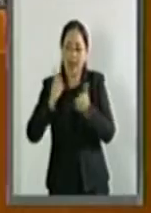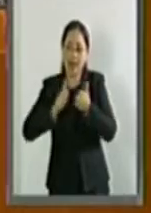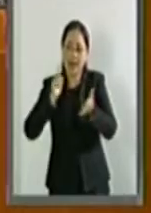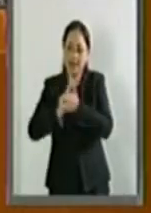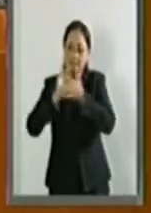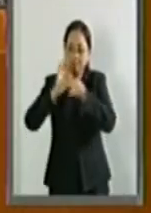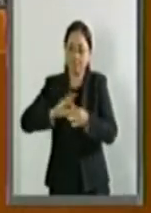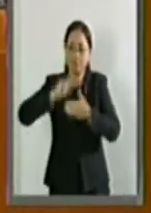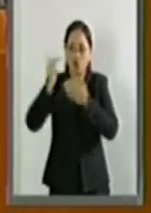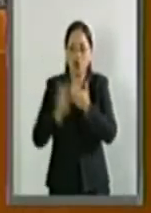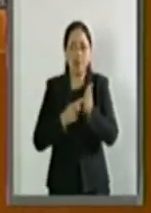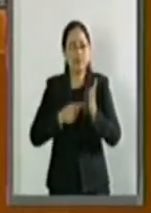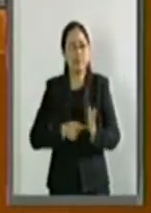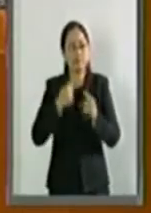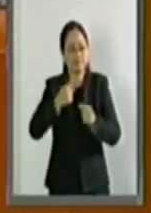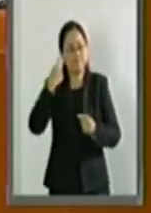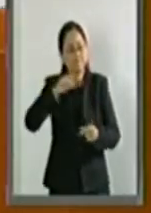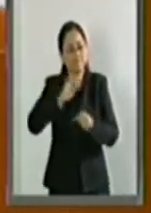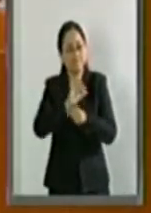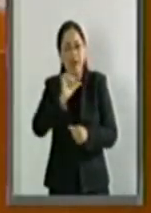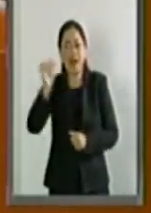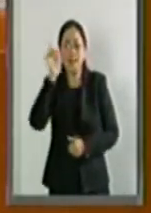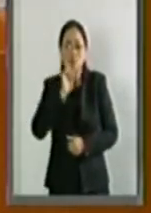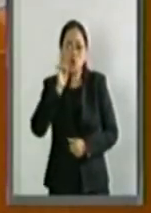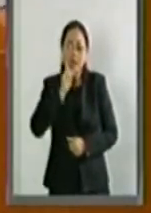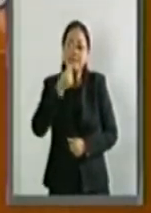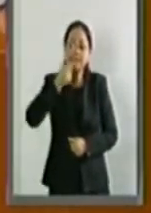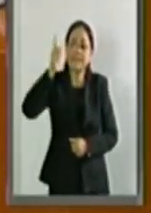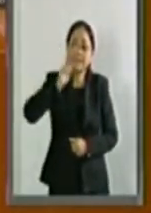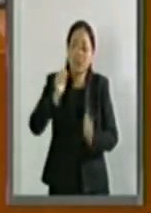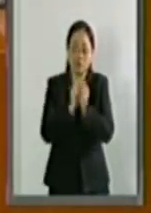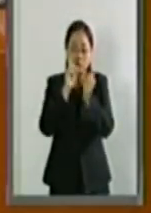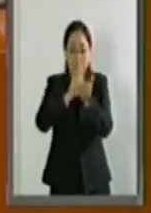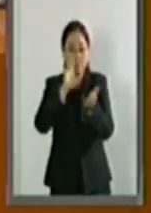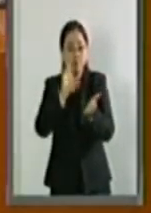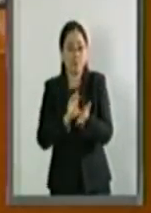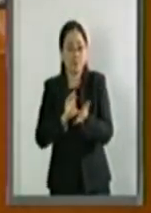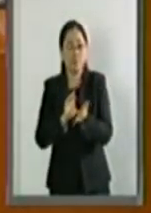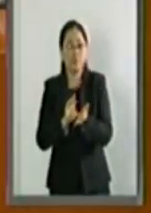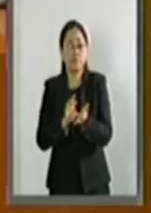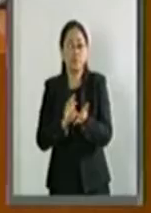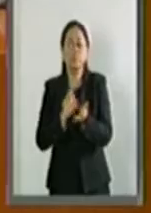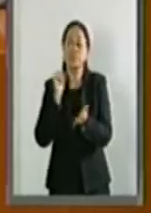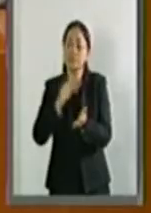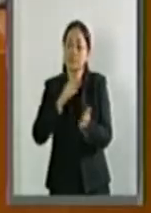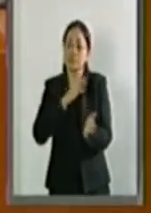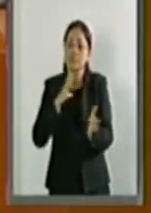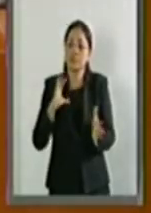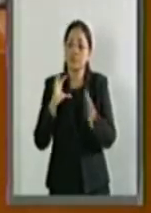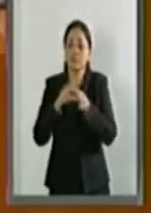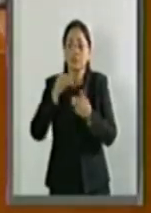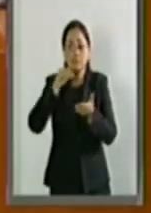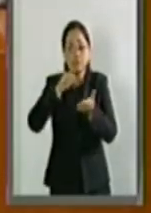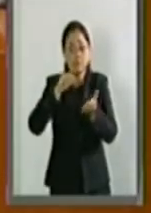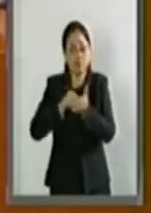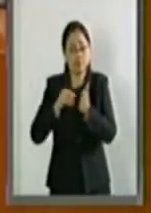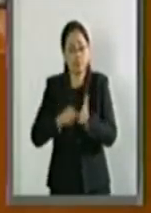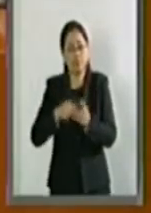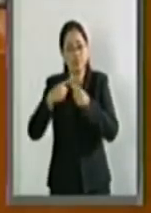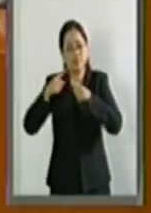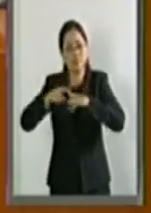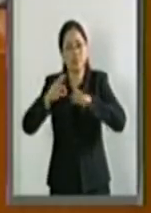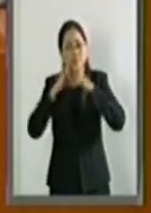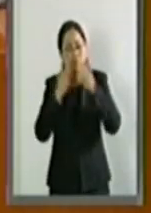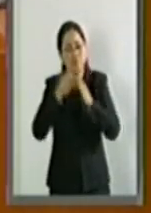programas de acciones previstas para las mujeres y las niñas con discapacidad, incluidos medidas de nivelación